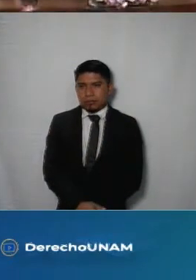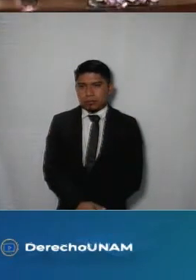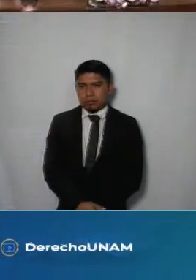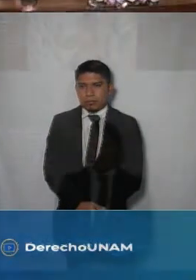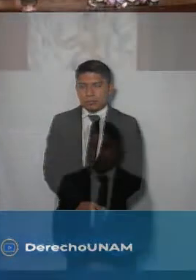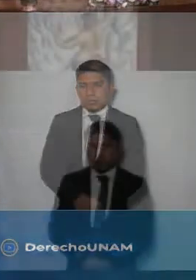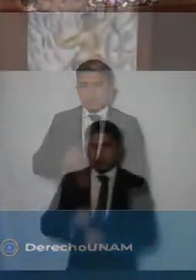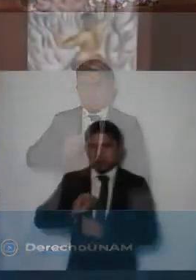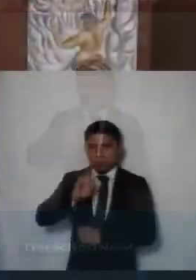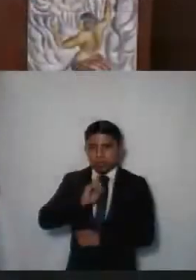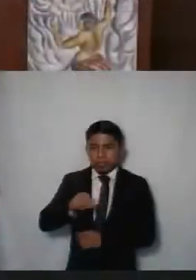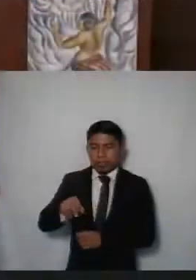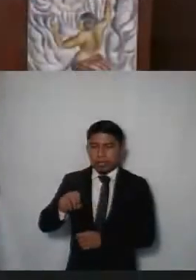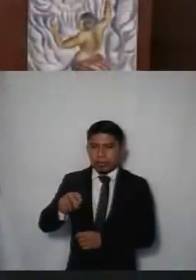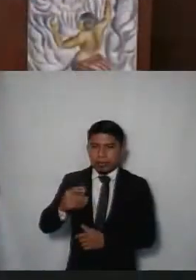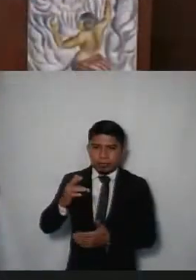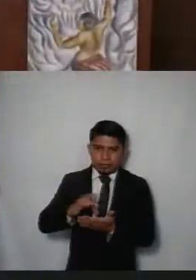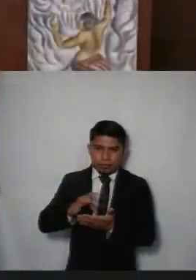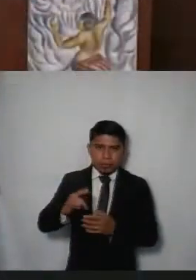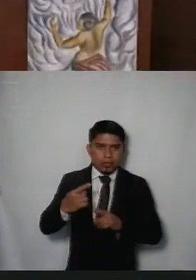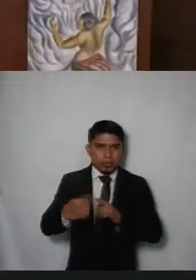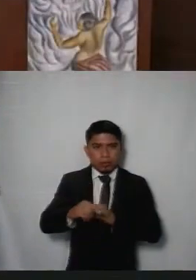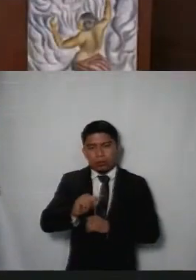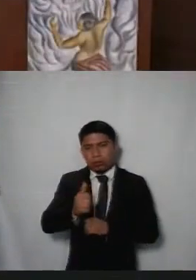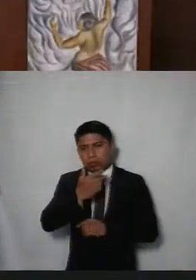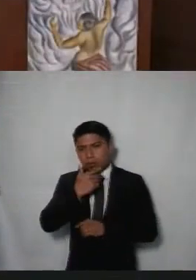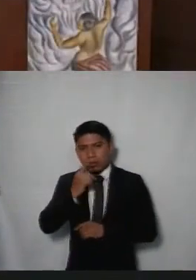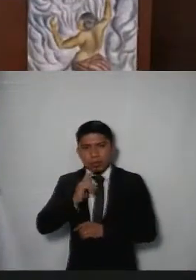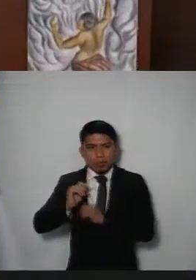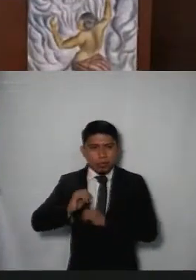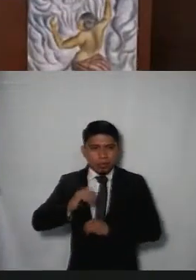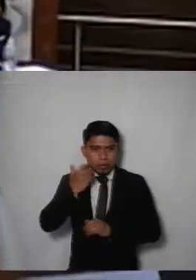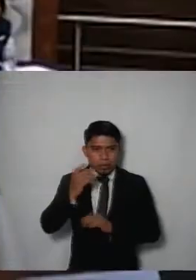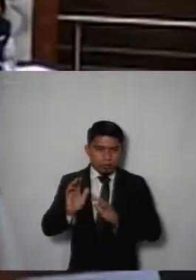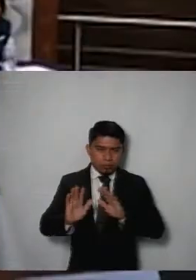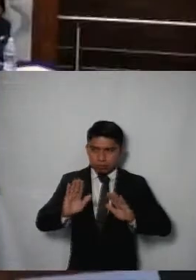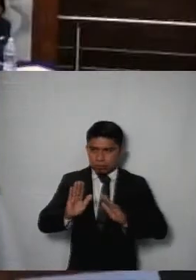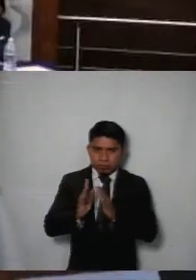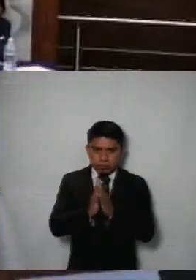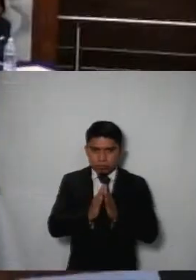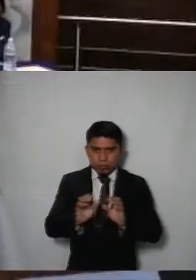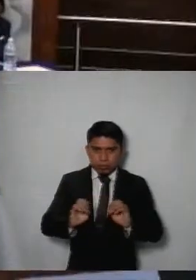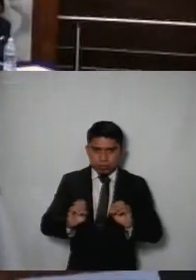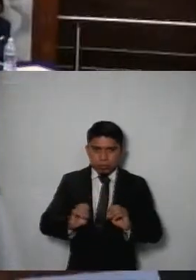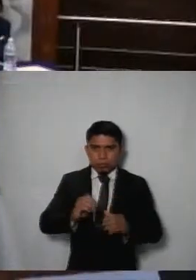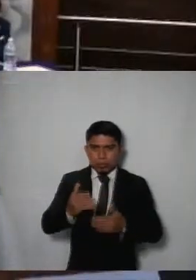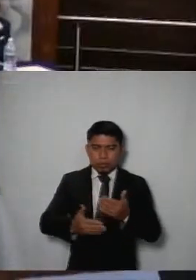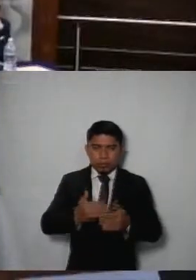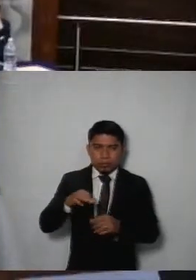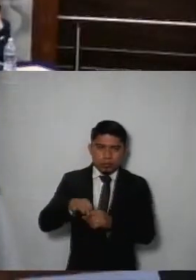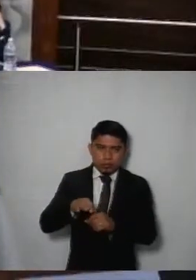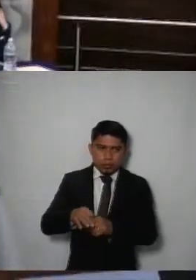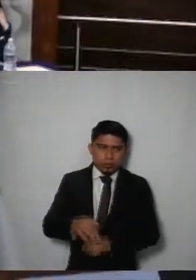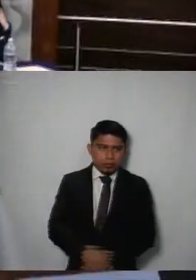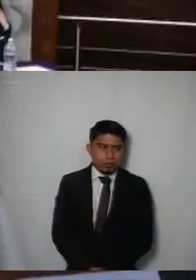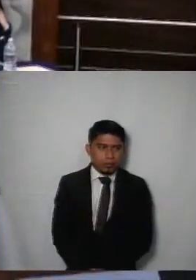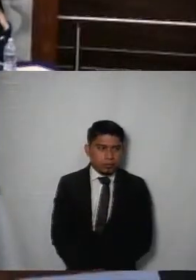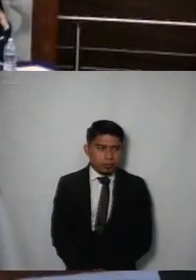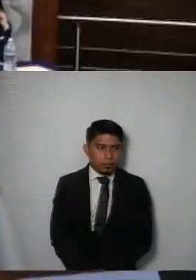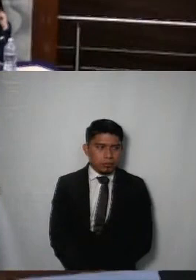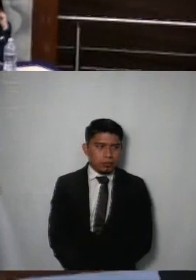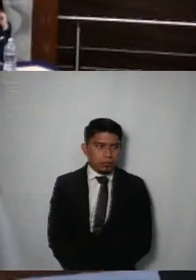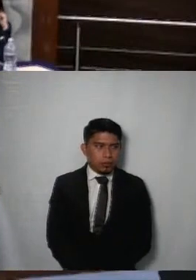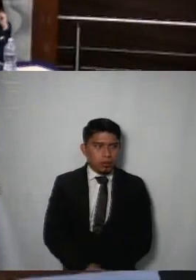muchas gracias comisionada María del Carmen Nava algún otro comisionado comisionado desea hacer uso la voz de no ser así recabamos la votación